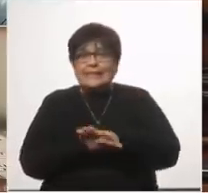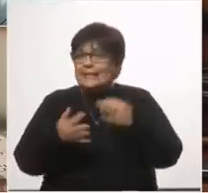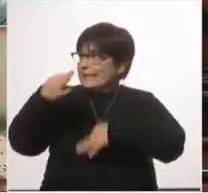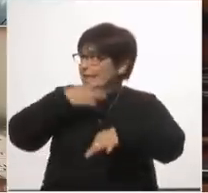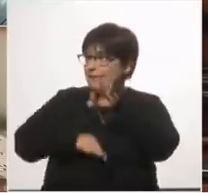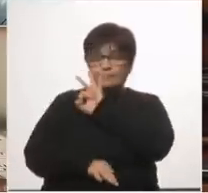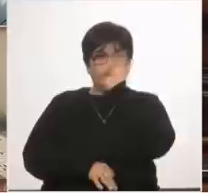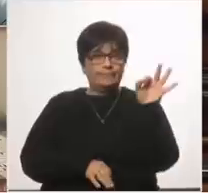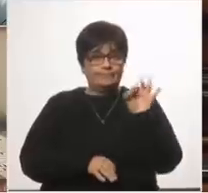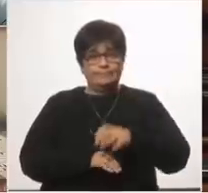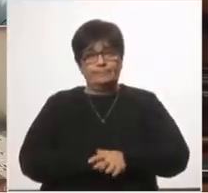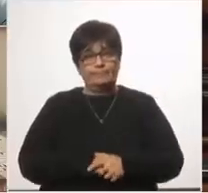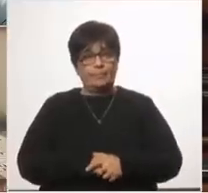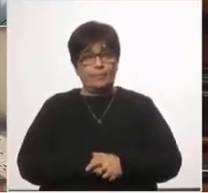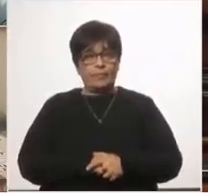sobre esto